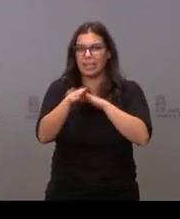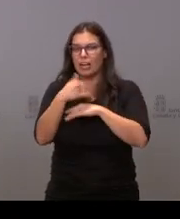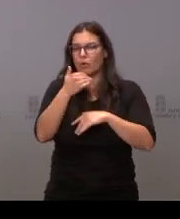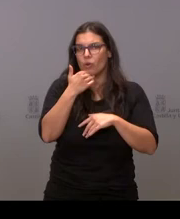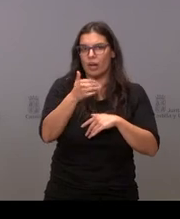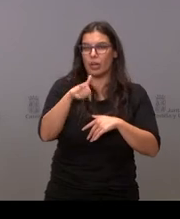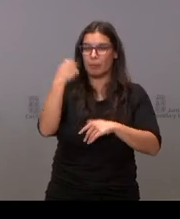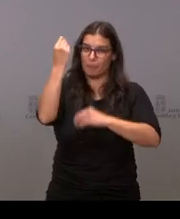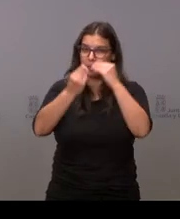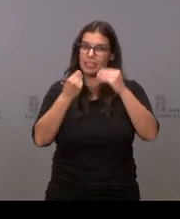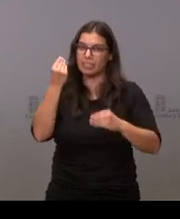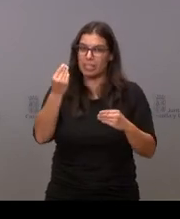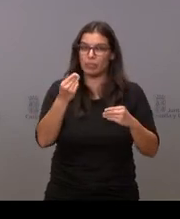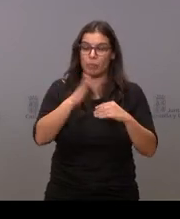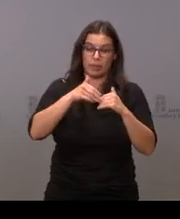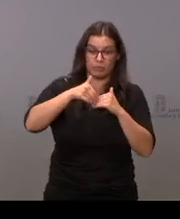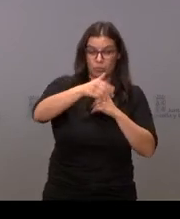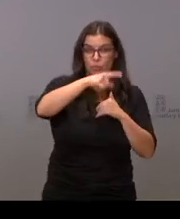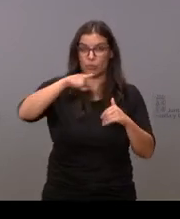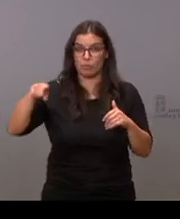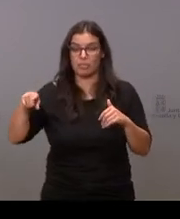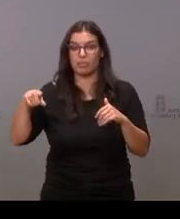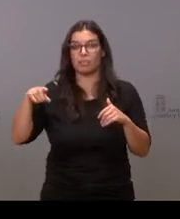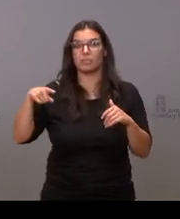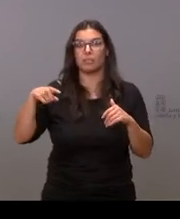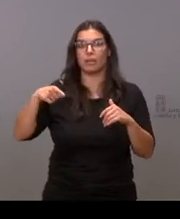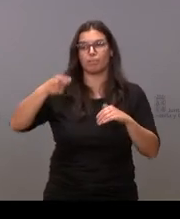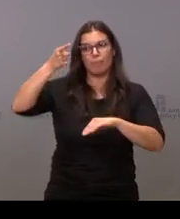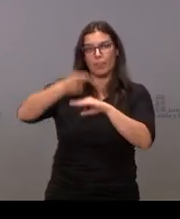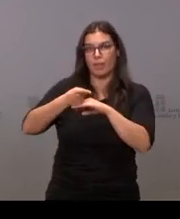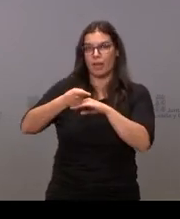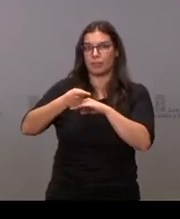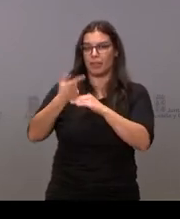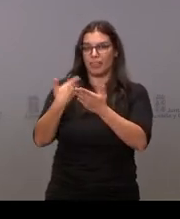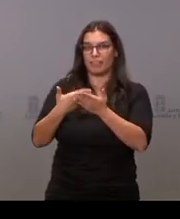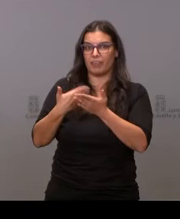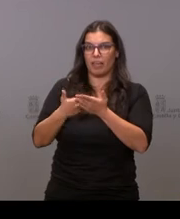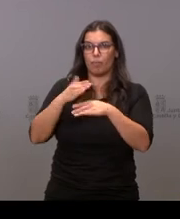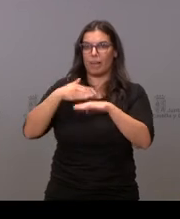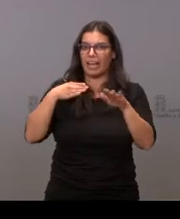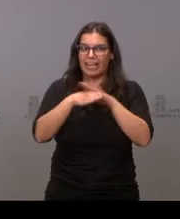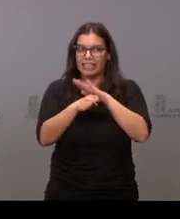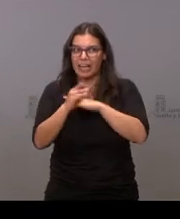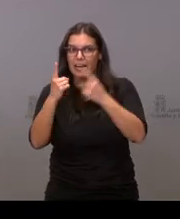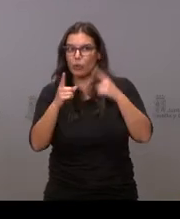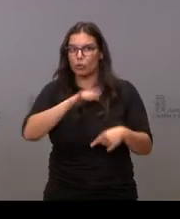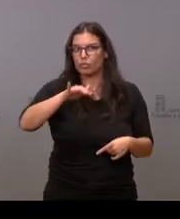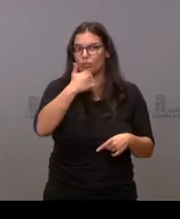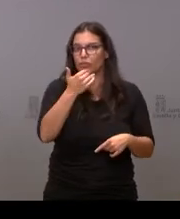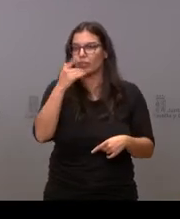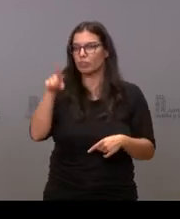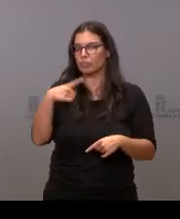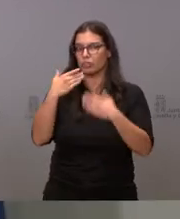han replanteado a lo mejor de cara a los próximos meses imponer el certificado para acceder a determinados ámbitos muchas gracias